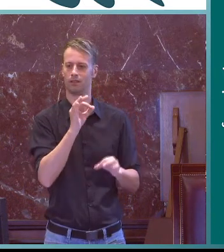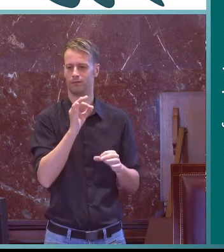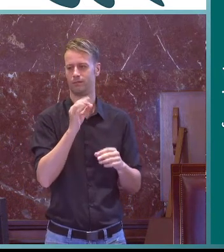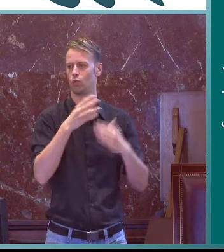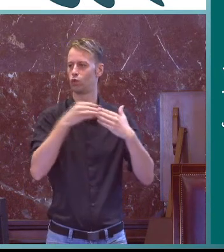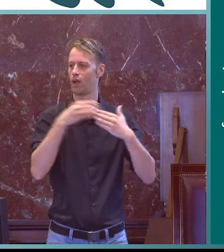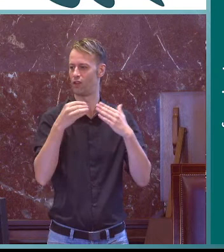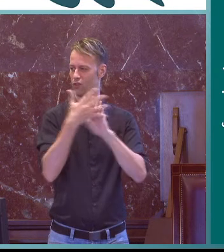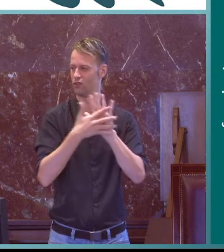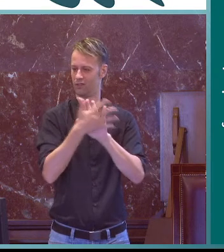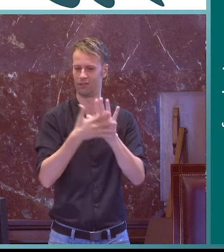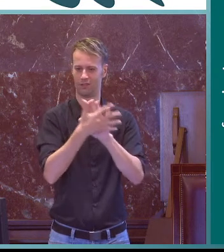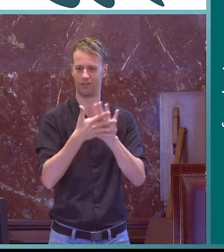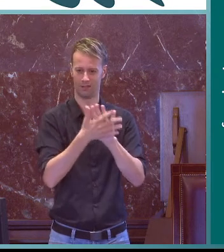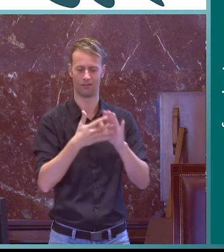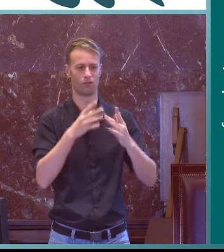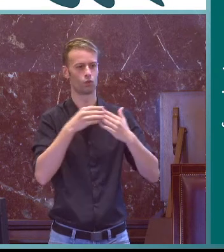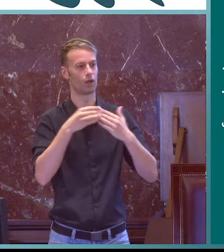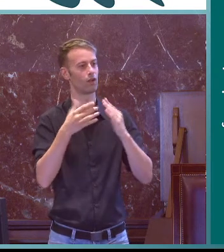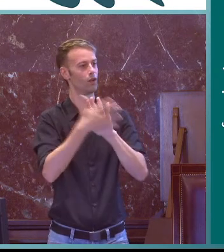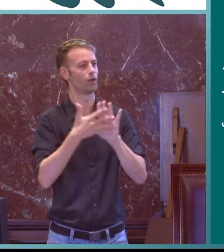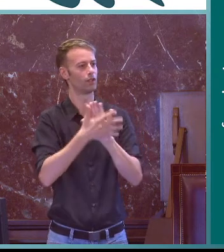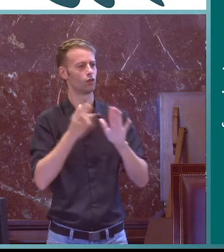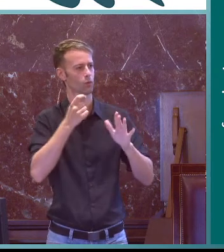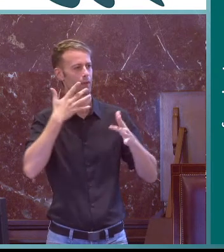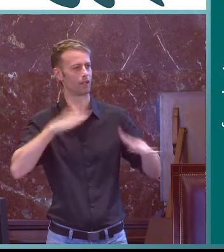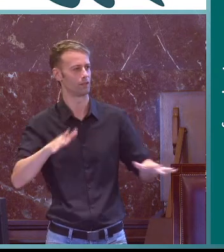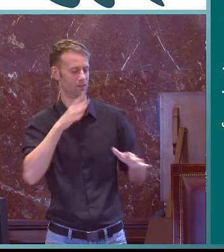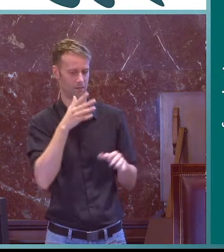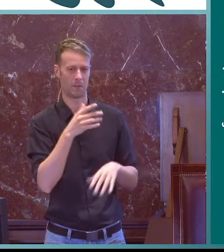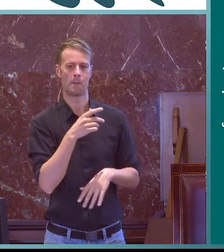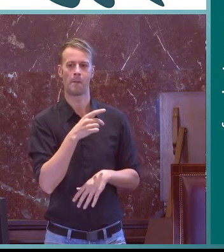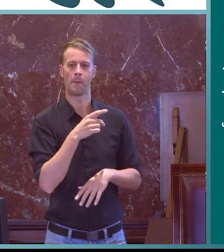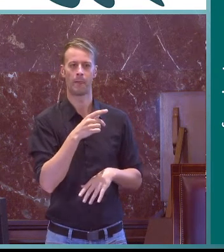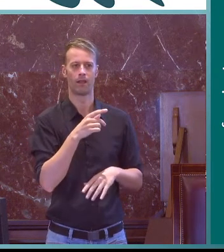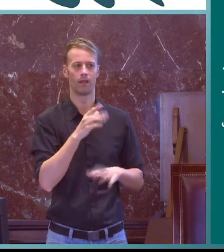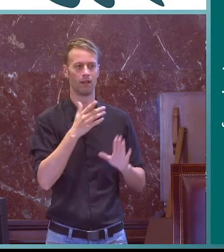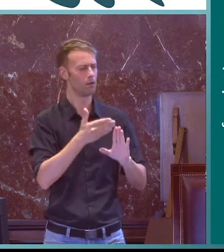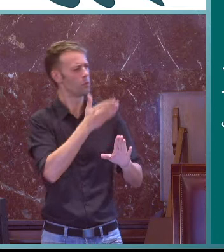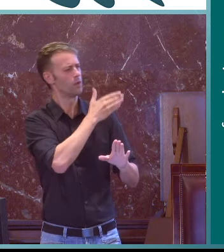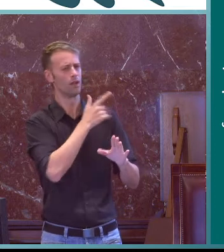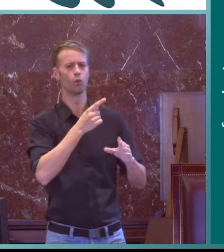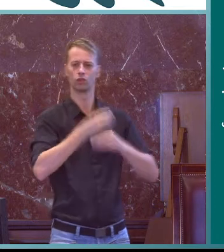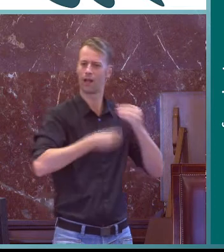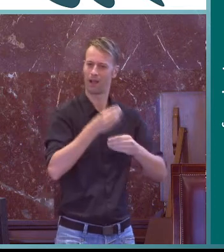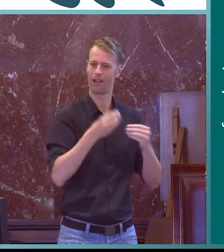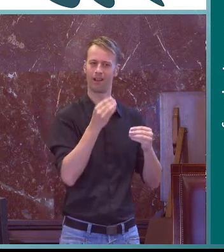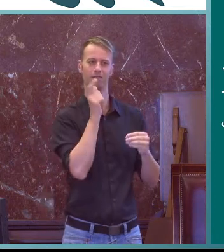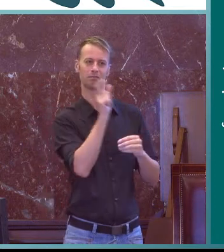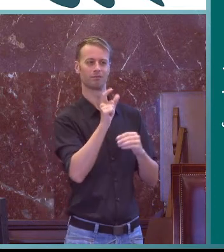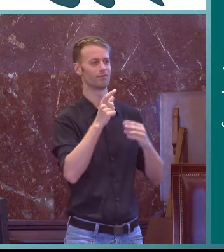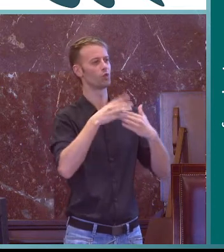o la forma más neutral de definir a las personas a las que iba dirigido, que son usuarios de lengua de signos.